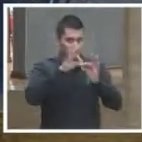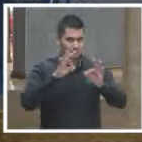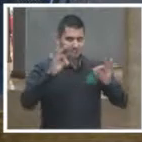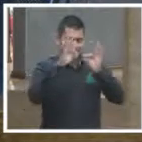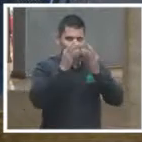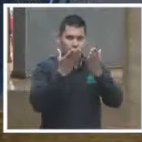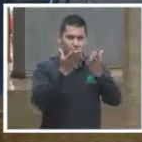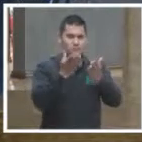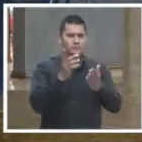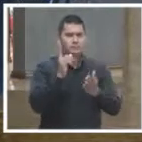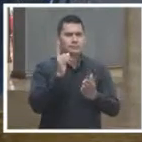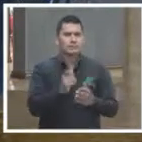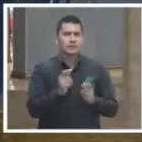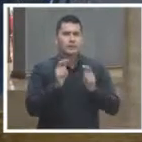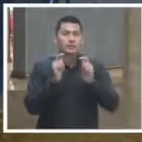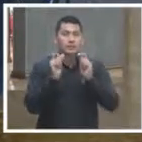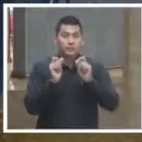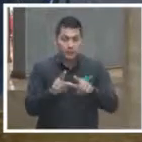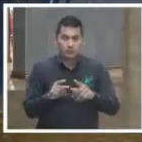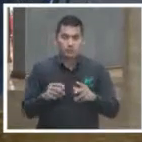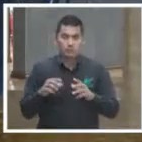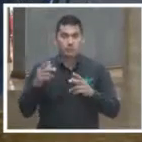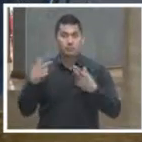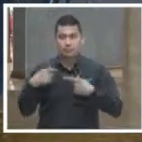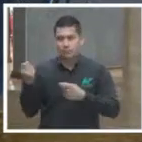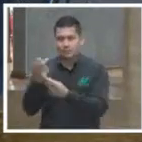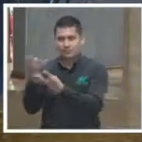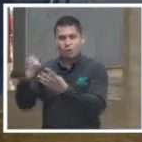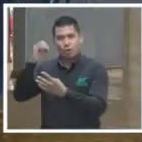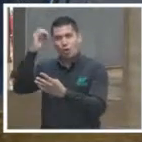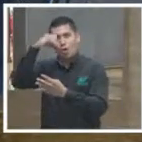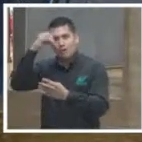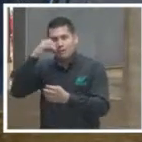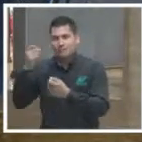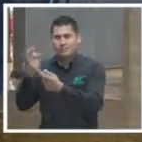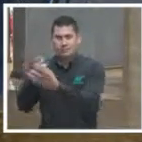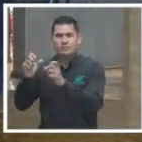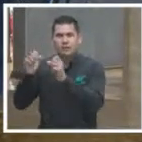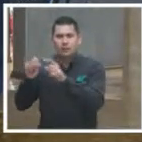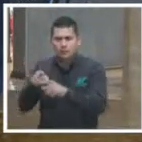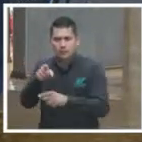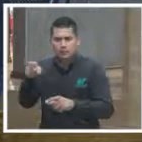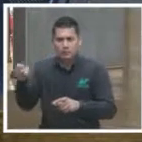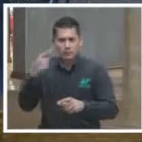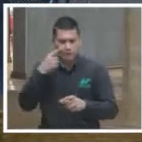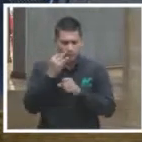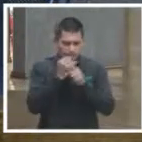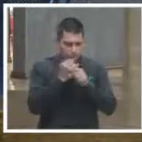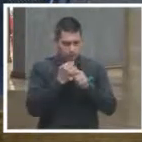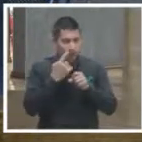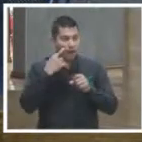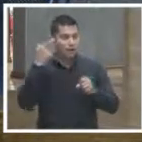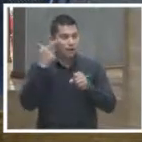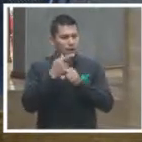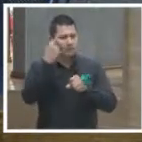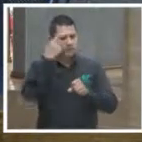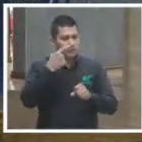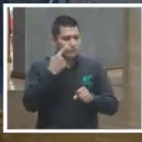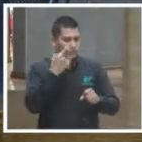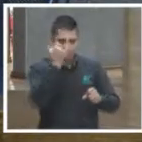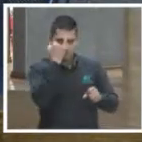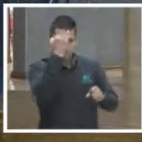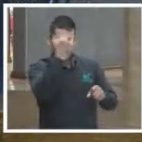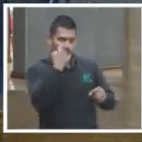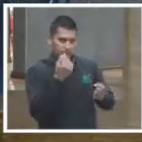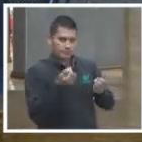que también la opinión pública y la ciudadanía encuentre una forma de acción efectiva a través de estas vías que se